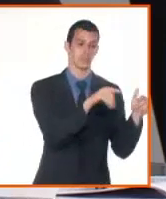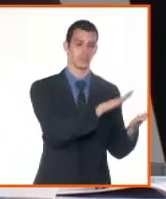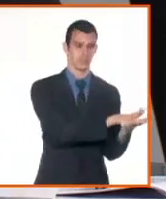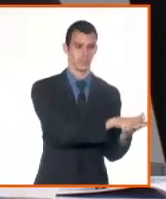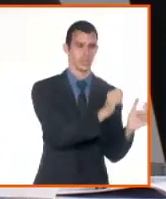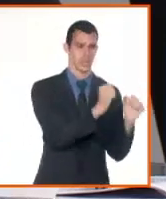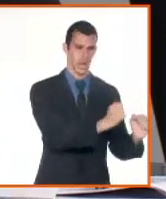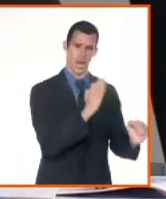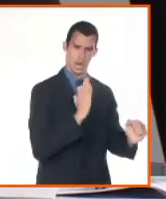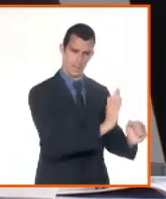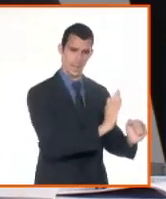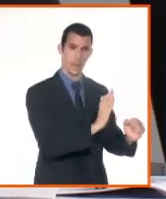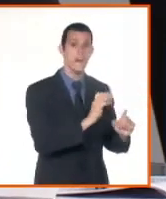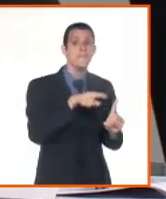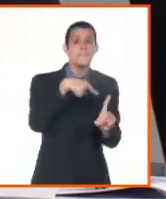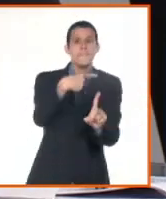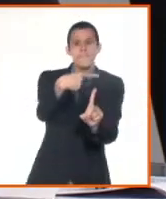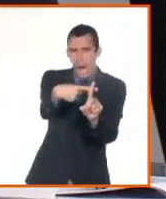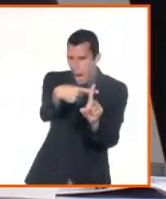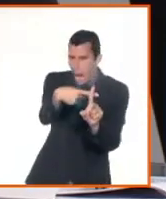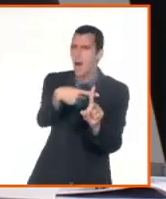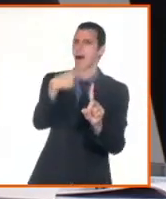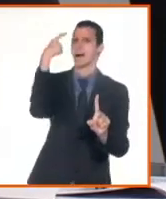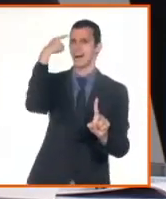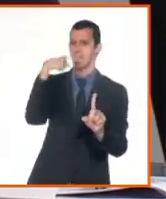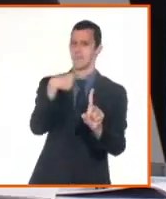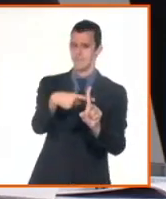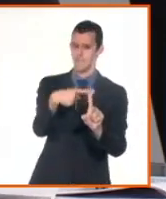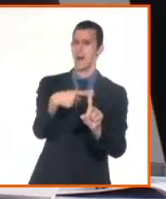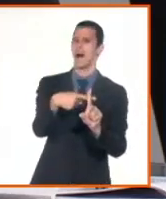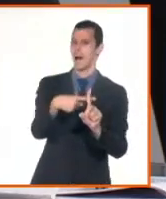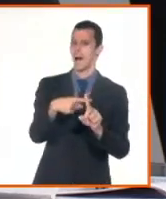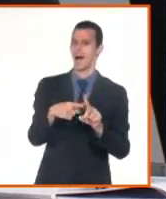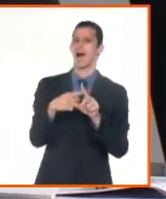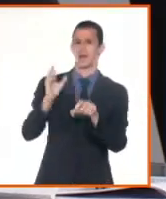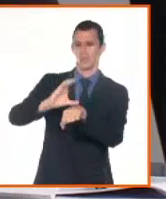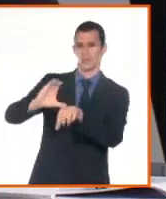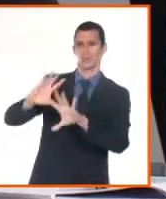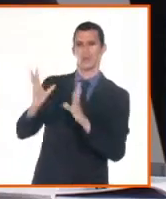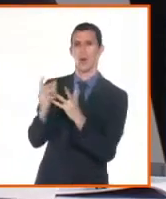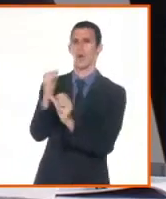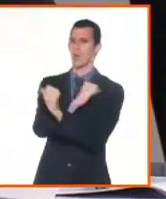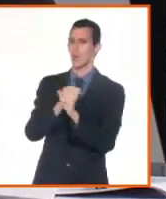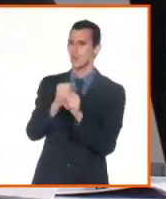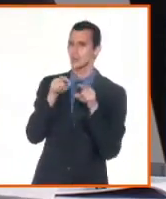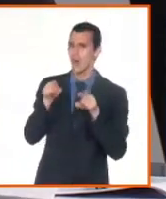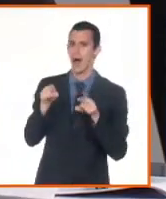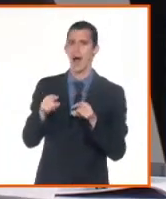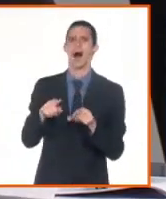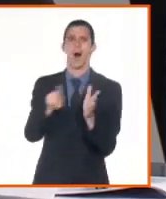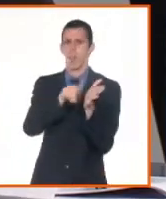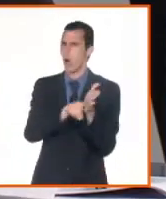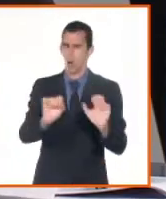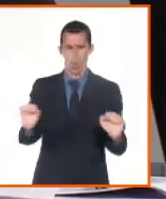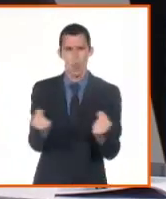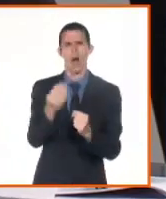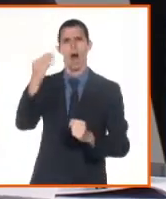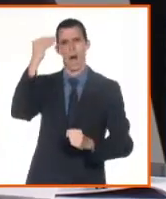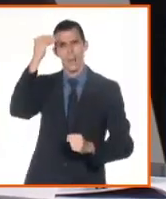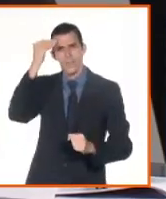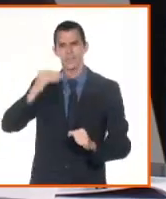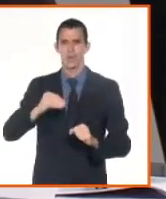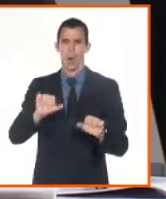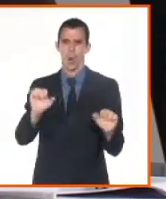hasta la publicidad registral que se emite a partir de las propias certificaciones o notas simples informativas